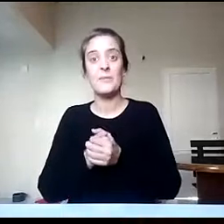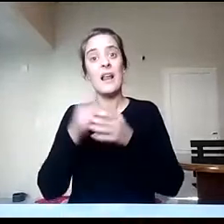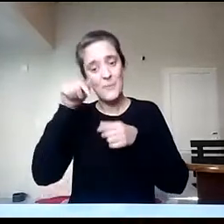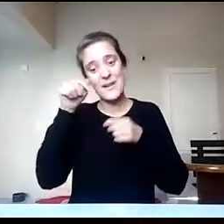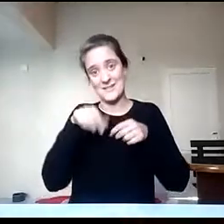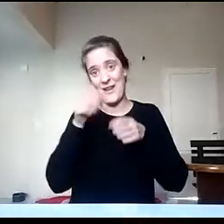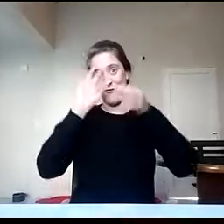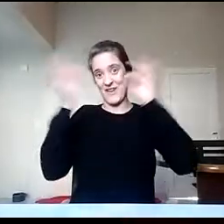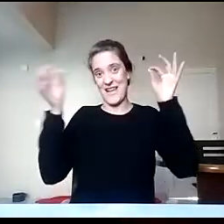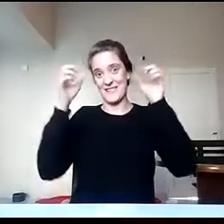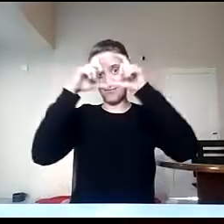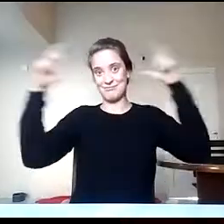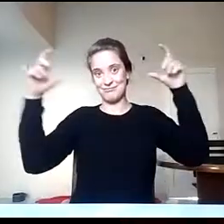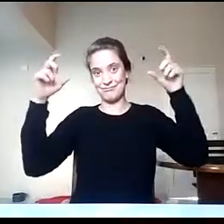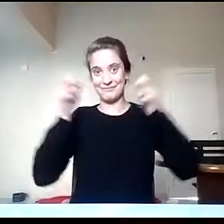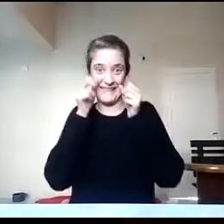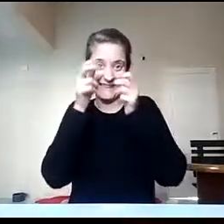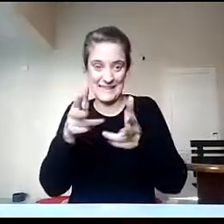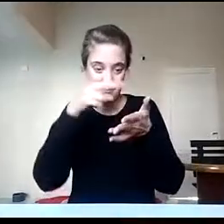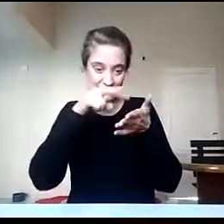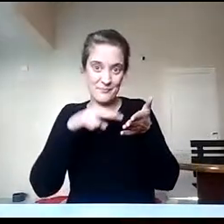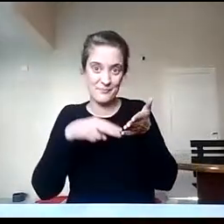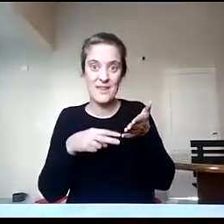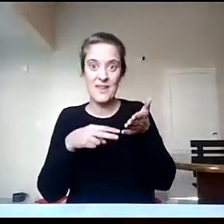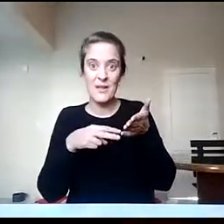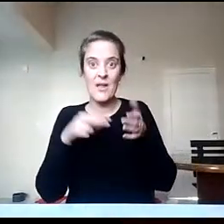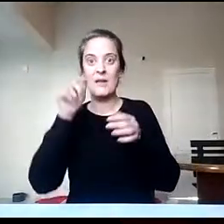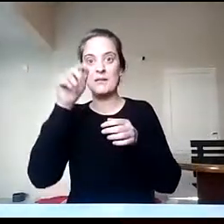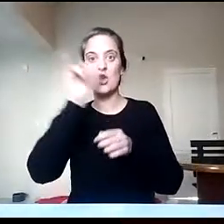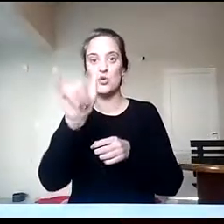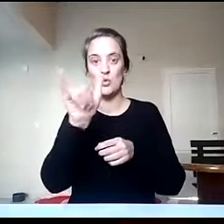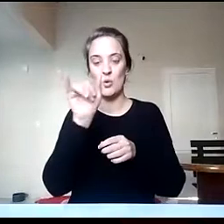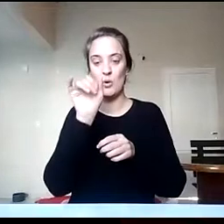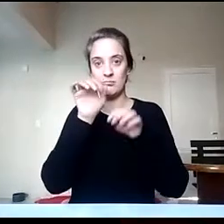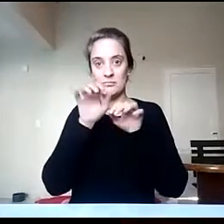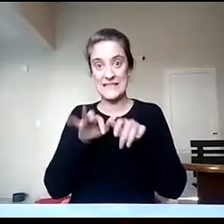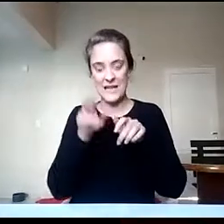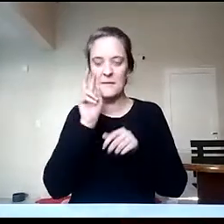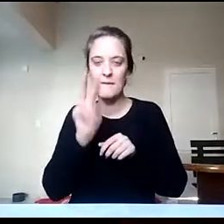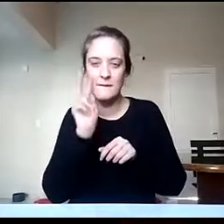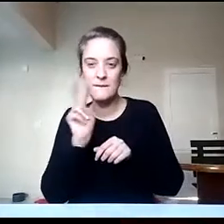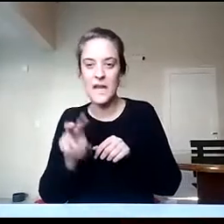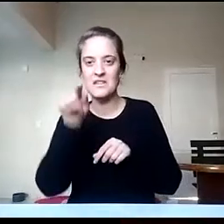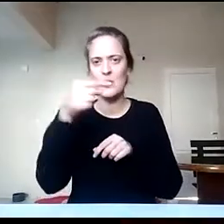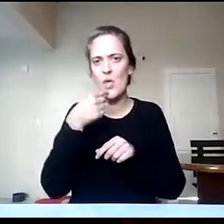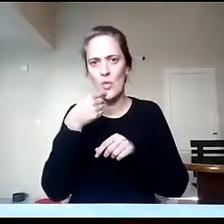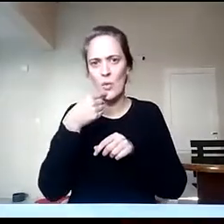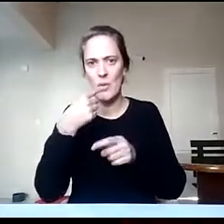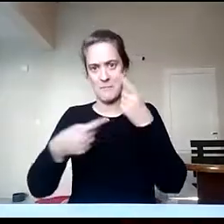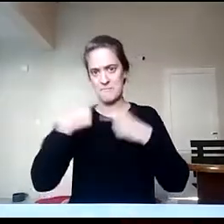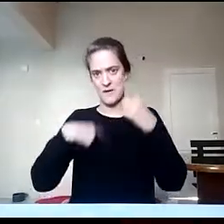dejaran o volcaran sus interrogantes. Sobre todo para que ustedes entiendan que aquel que elija ser docente de